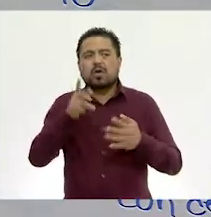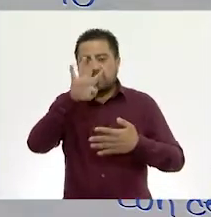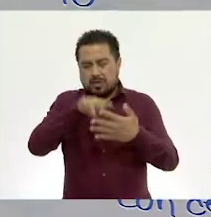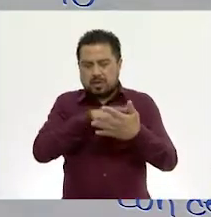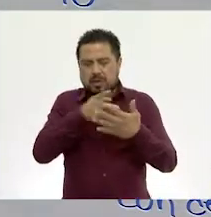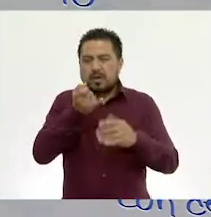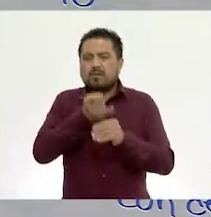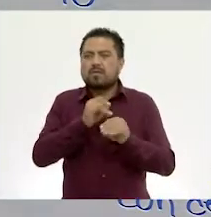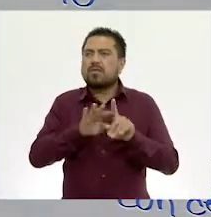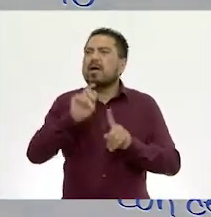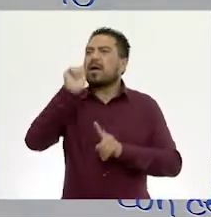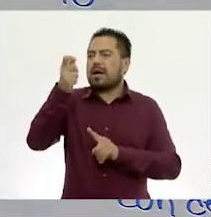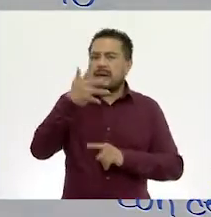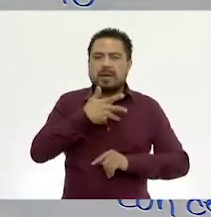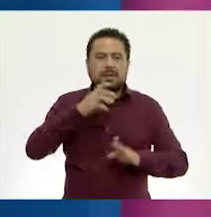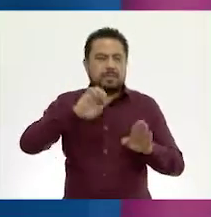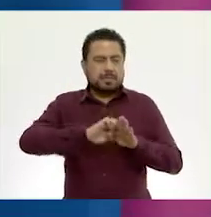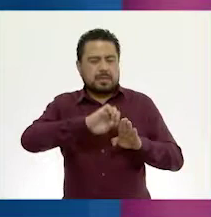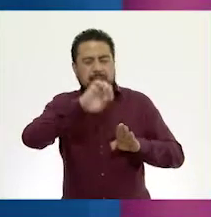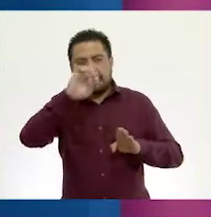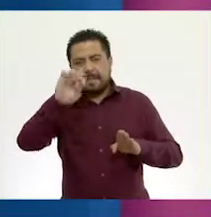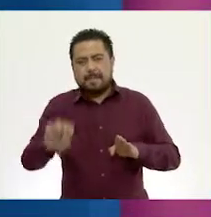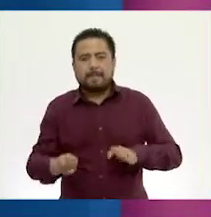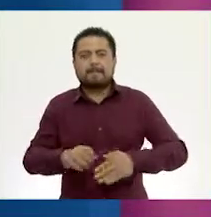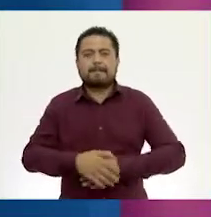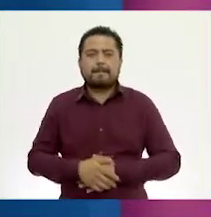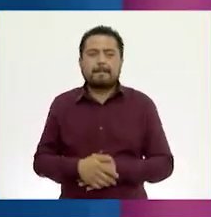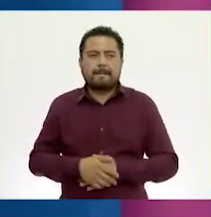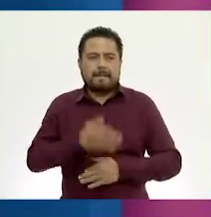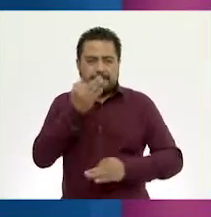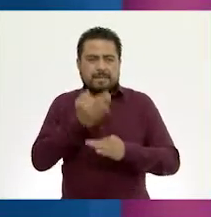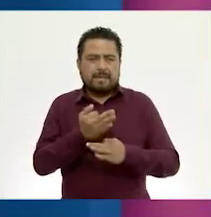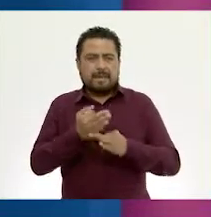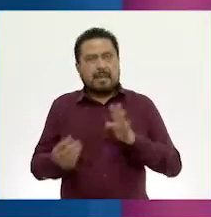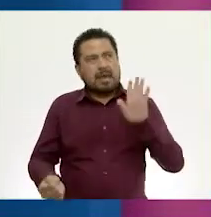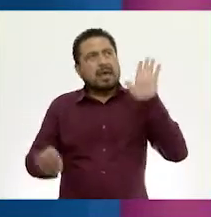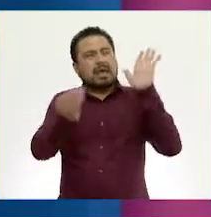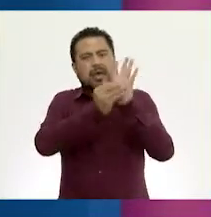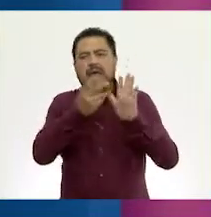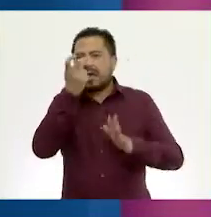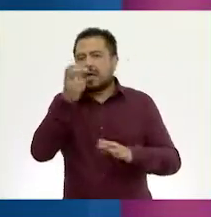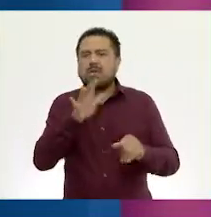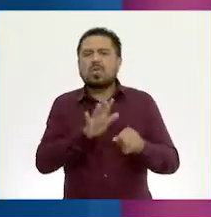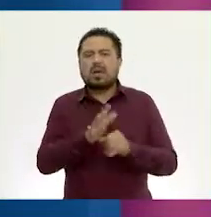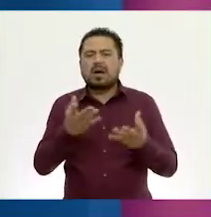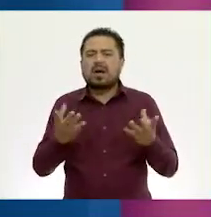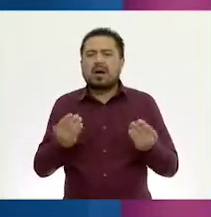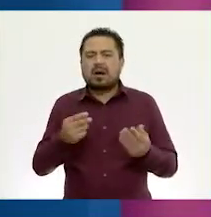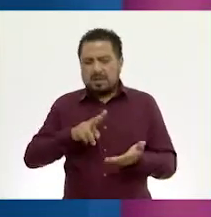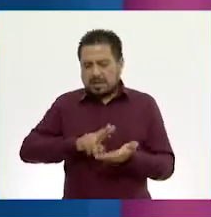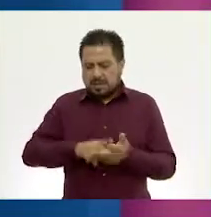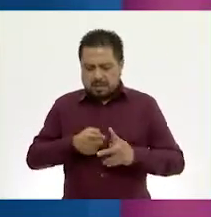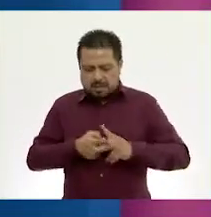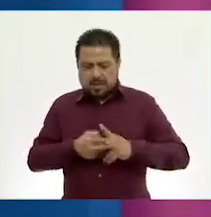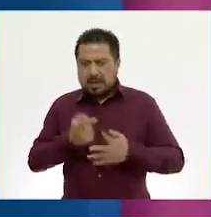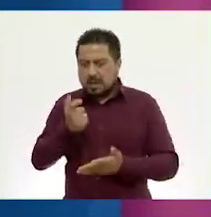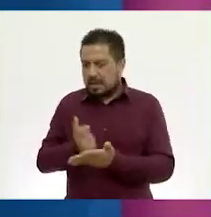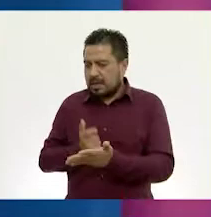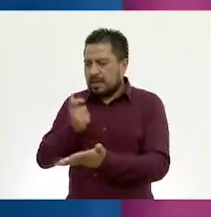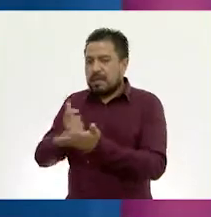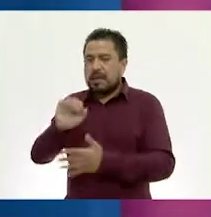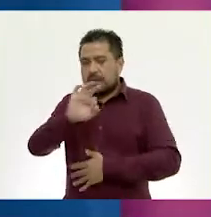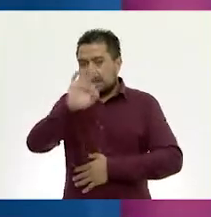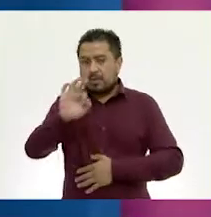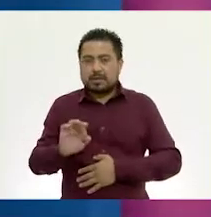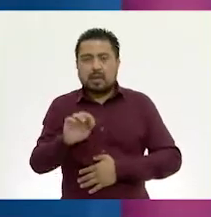datos que ya tenemos. Por ejemplo, ahorita ya está ahí anotado a cuánto equivale en dinero el